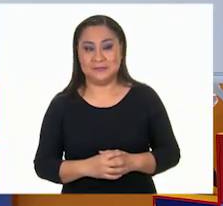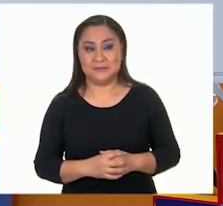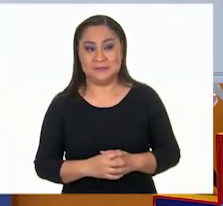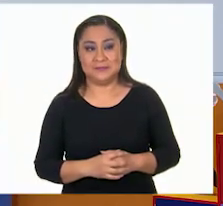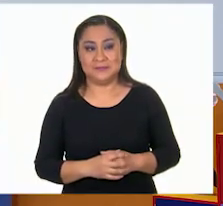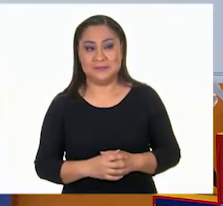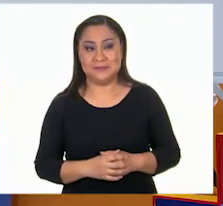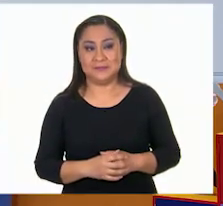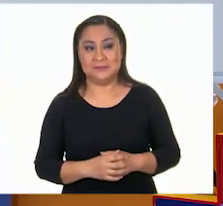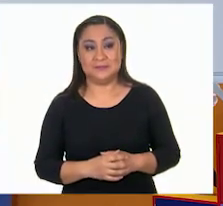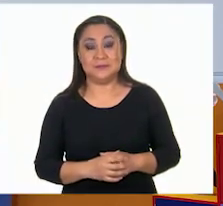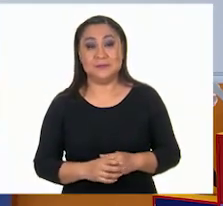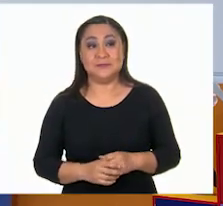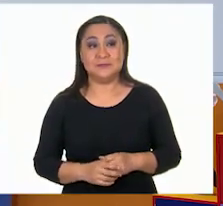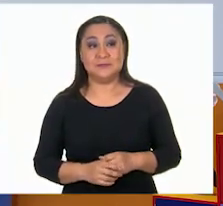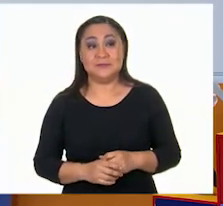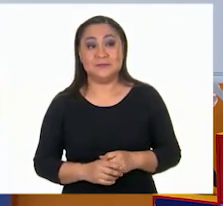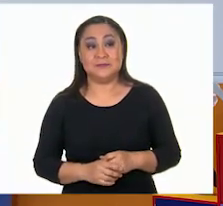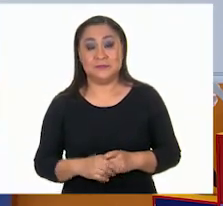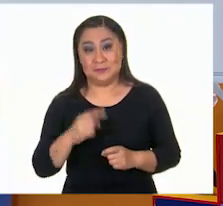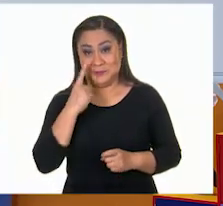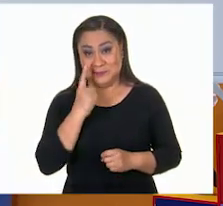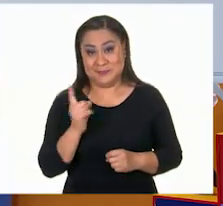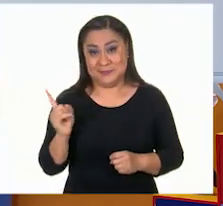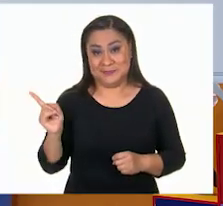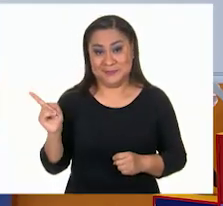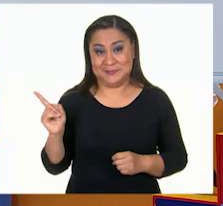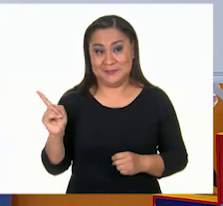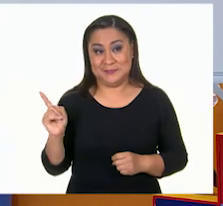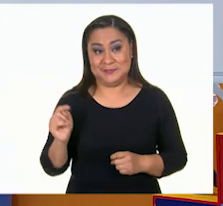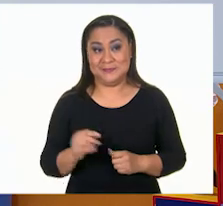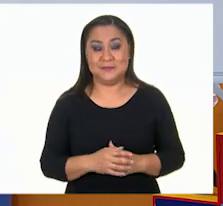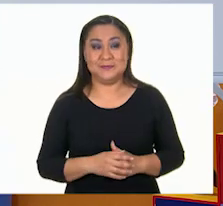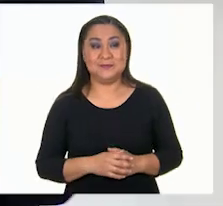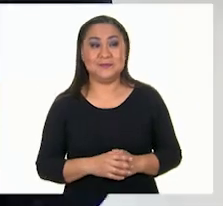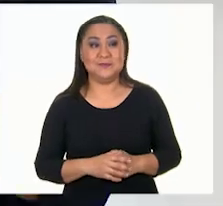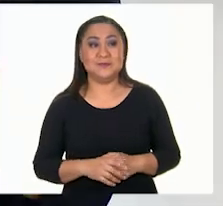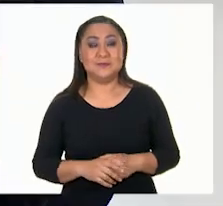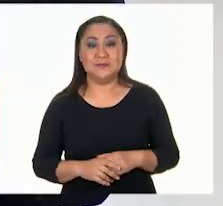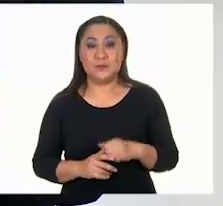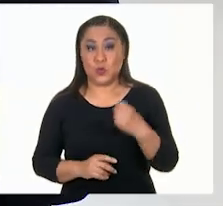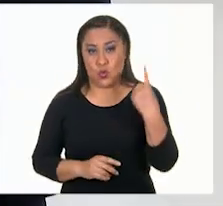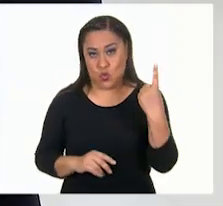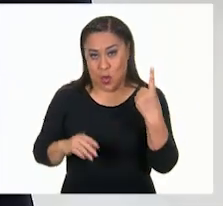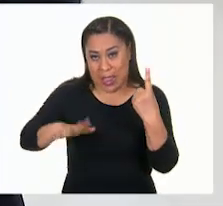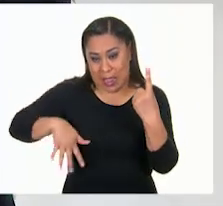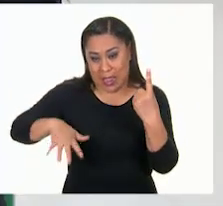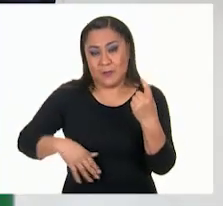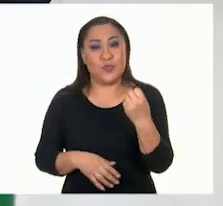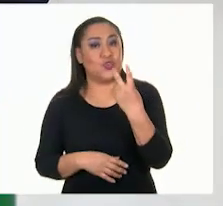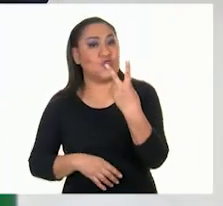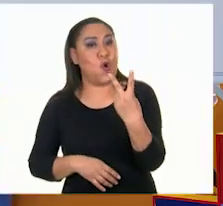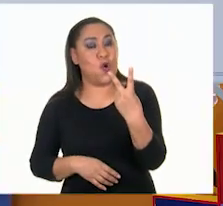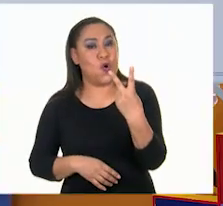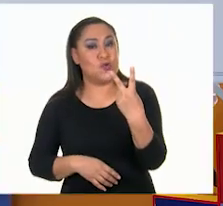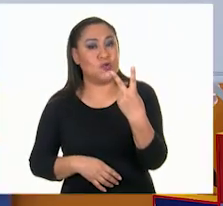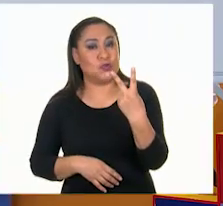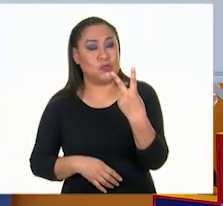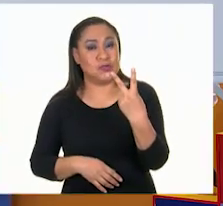Tengo... Tengo... Dos. Dos vértices.